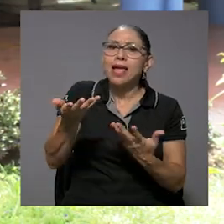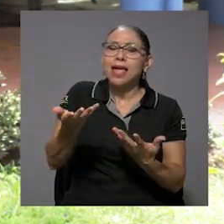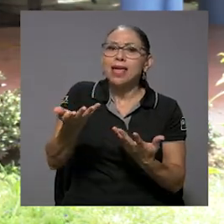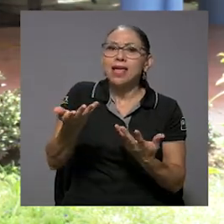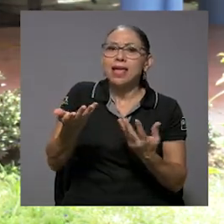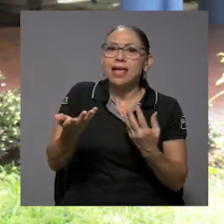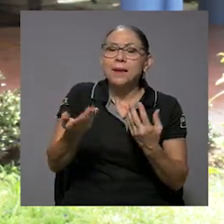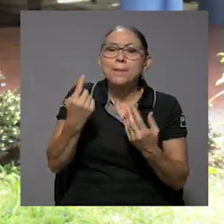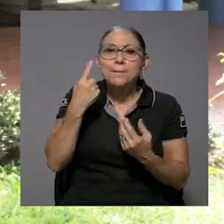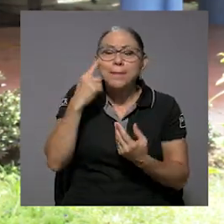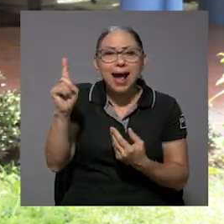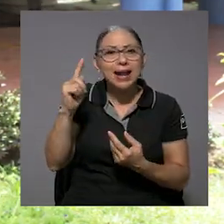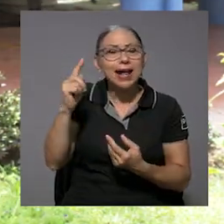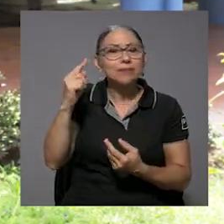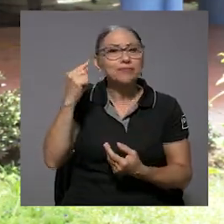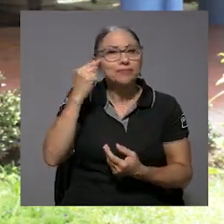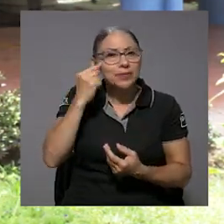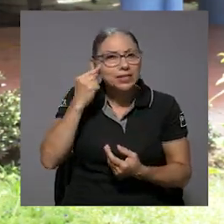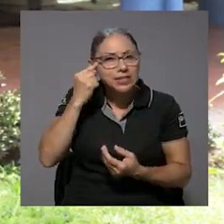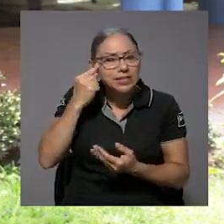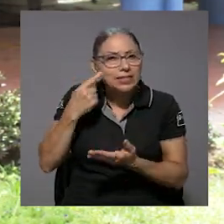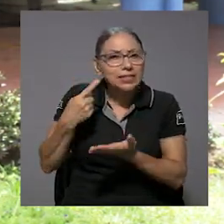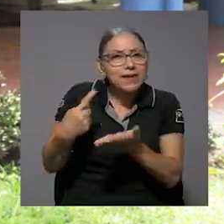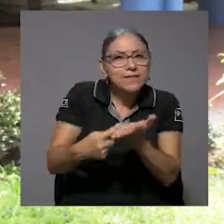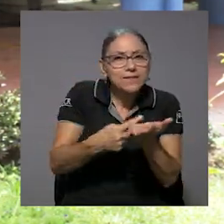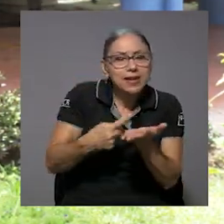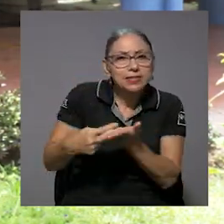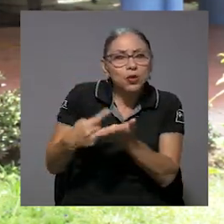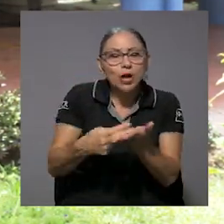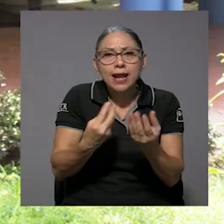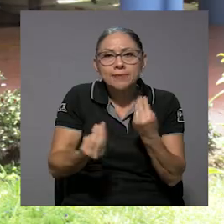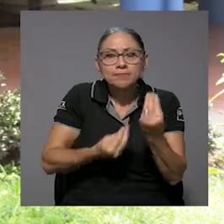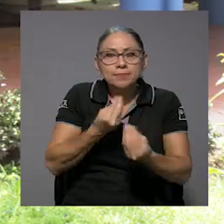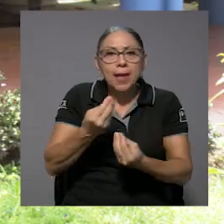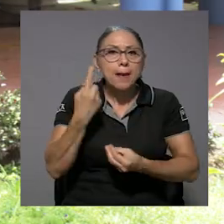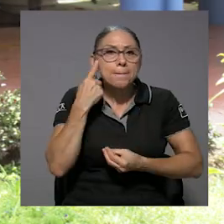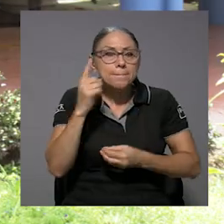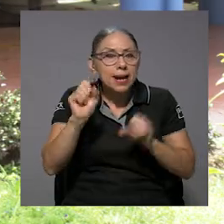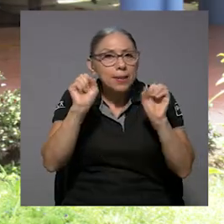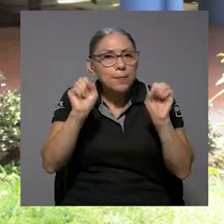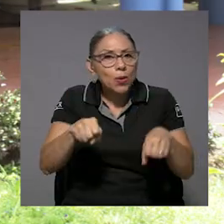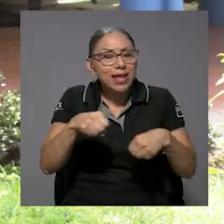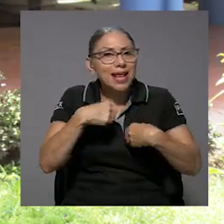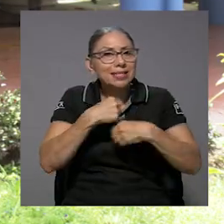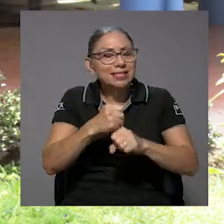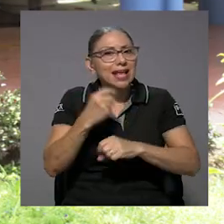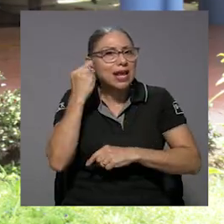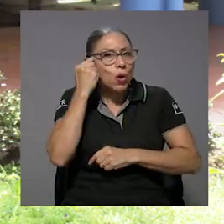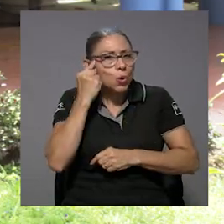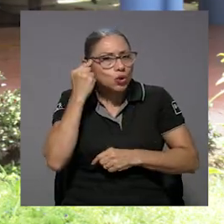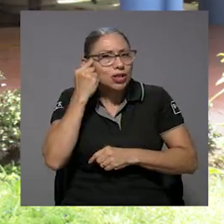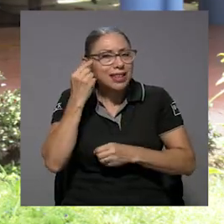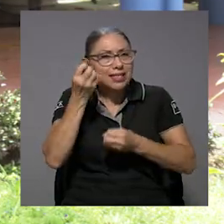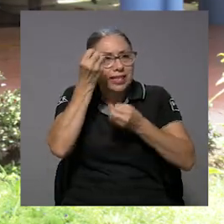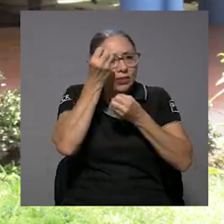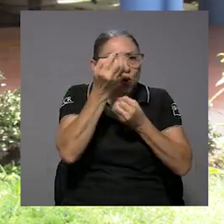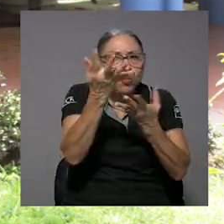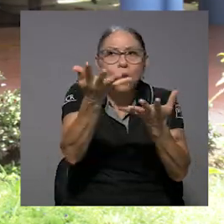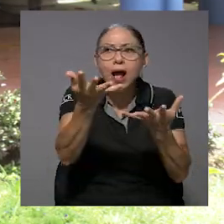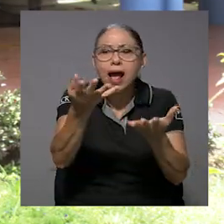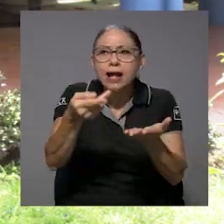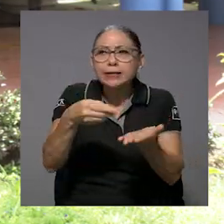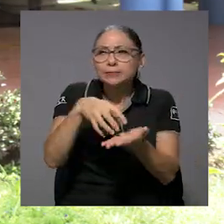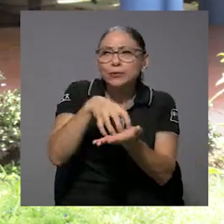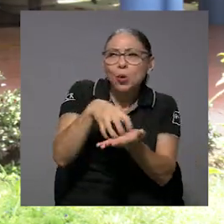para reflexionar, para generar la posibilidad de concientización, de problematización y